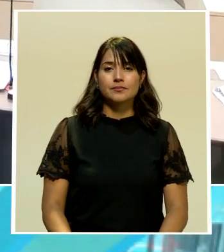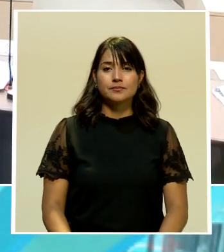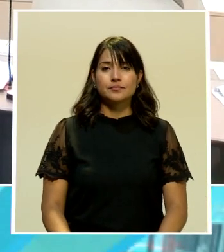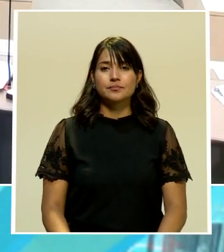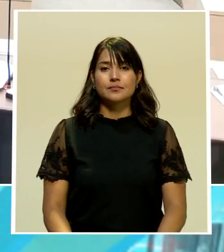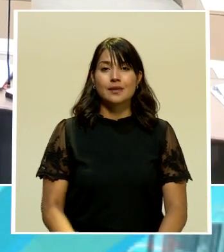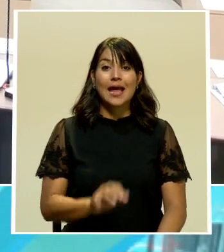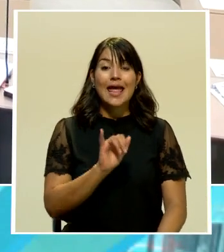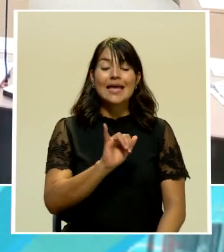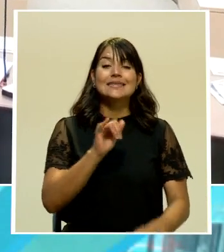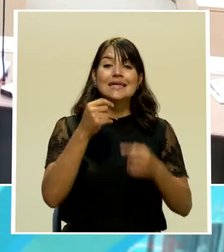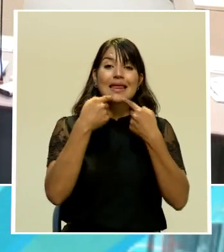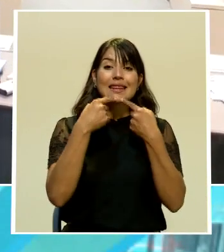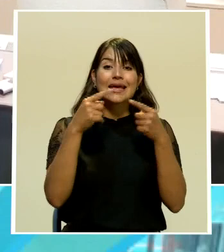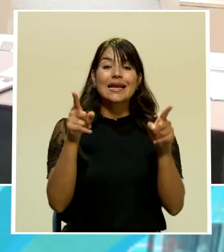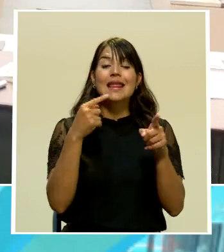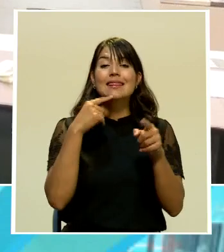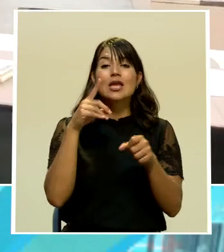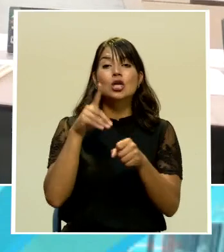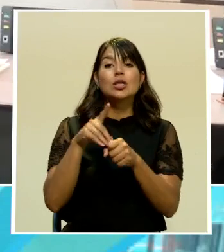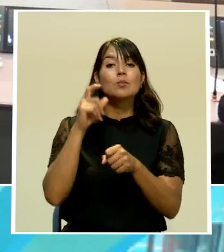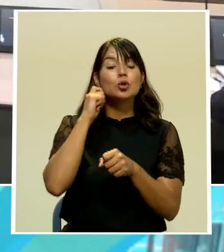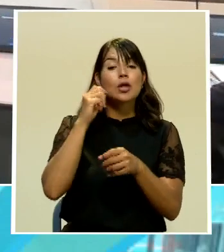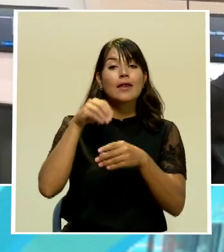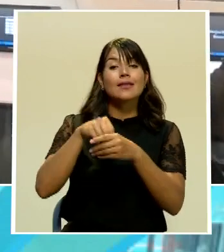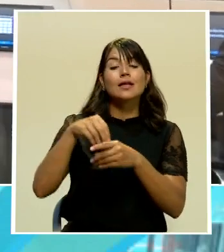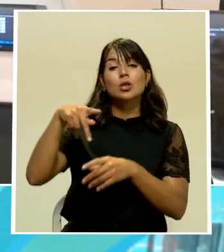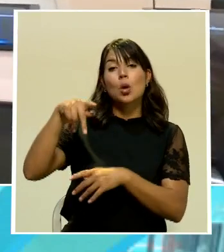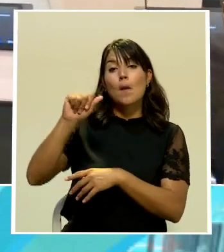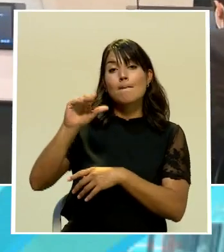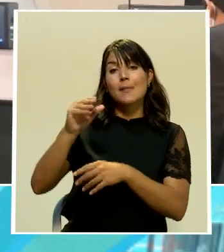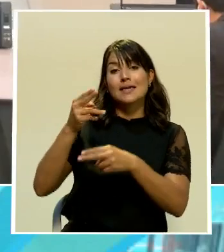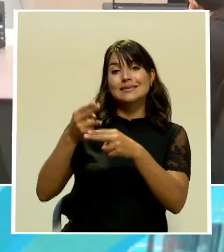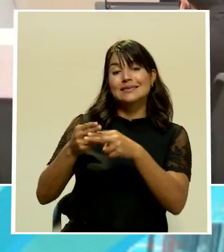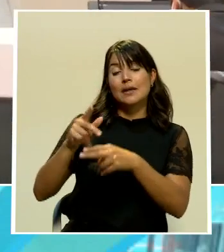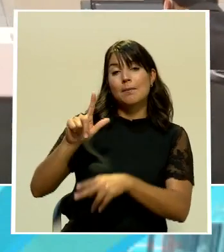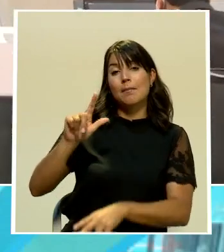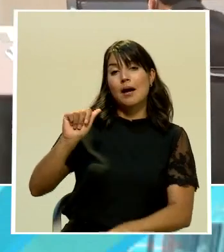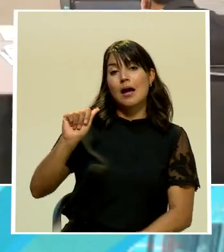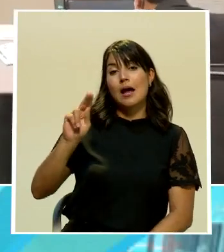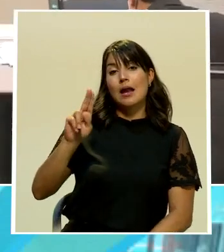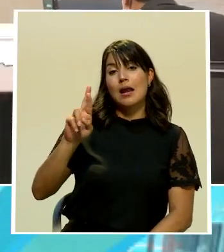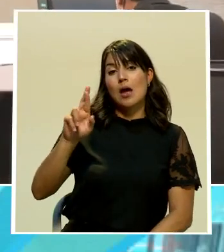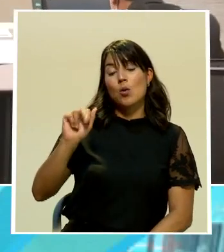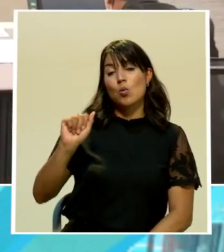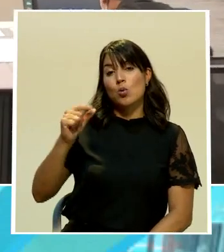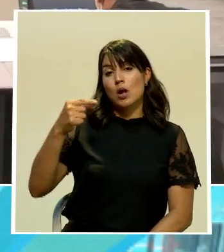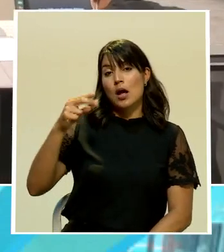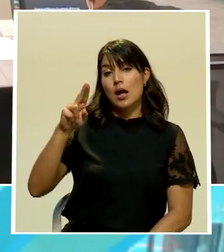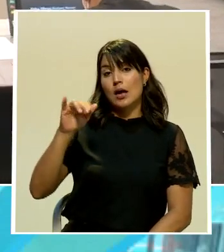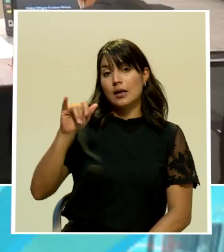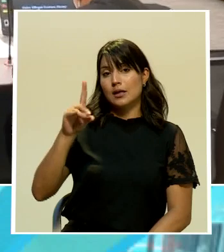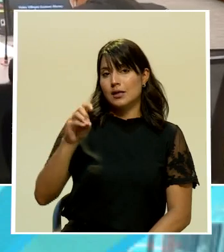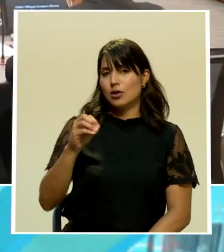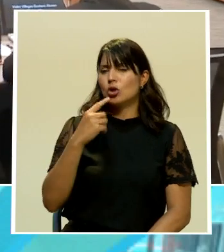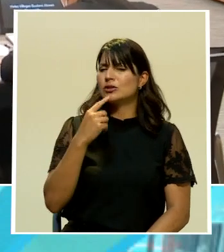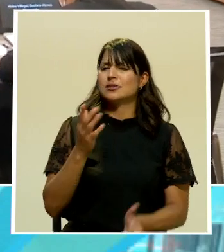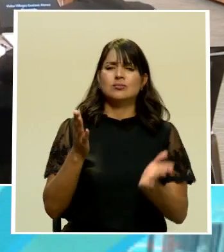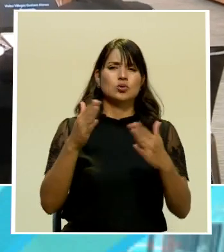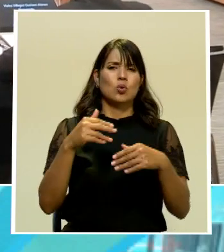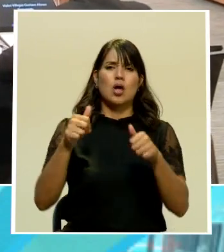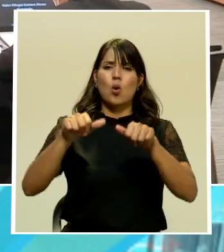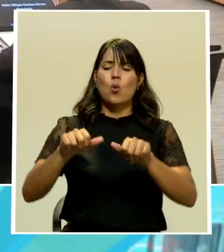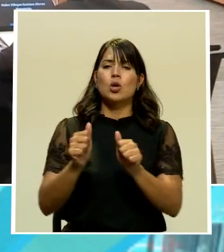Bien, estas eran las declaraciones de la diputada del Partido de Acción Ciudadana, Laura Guido, quien indicaba que no se tenía un acuerdo con Liberación